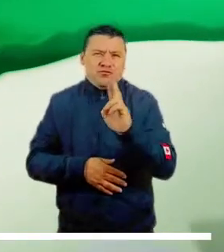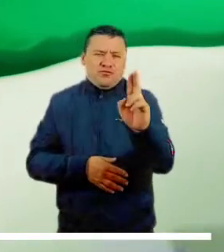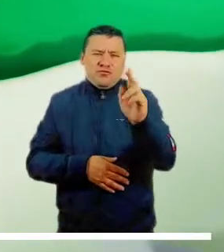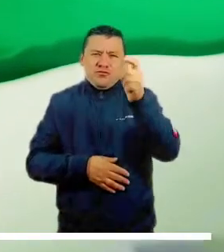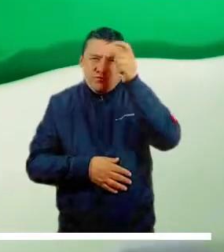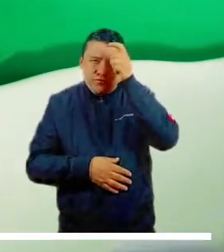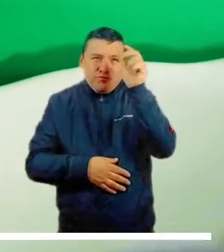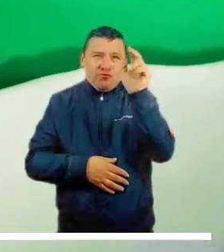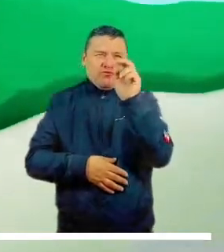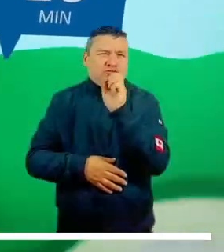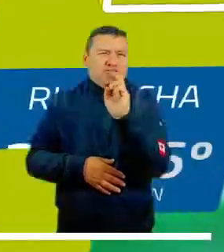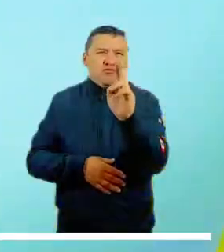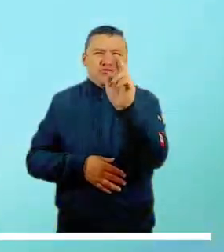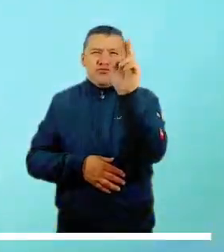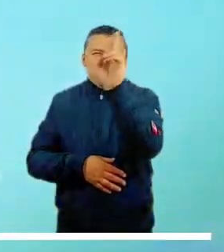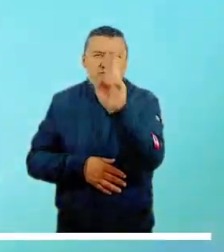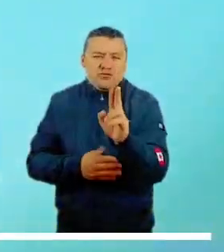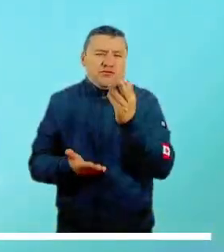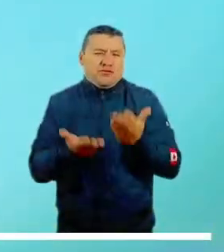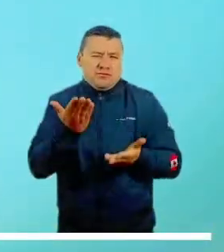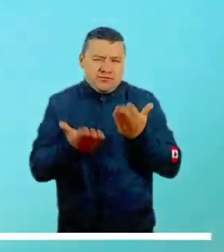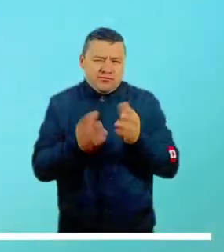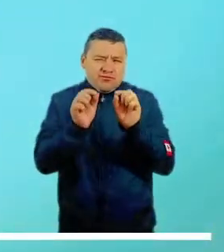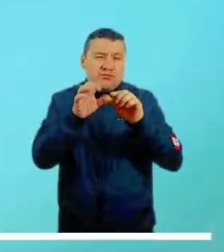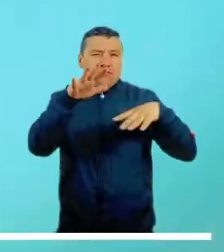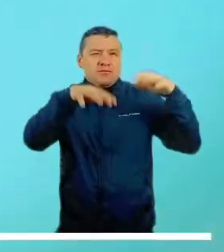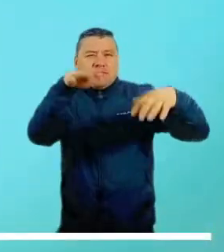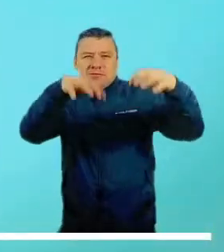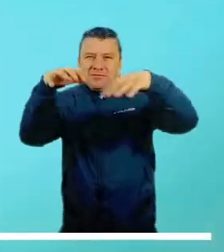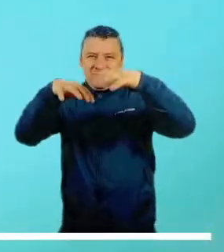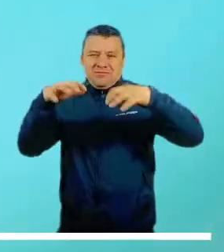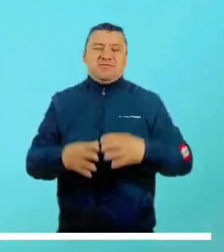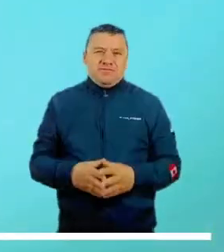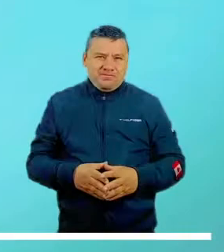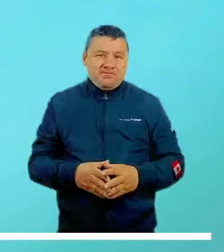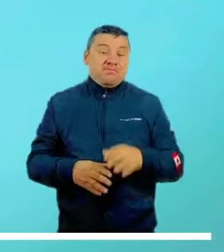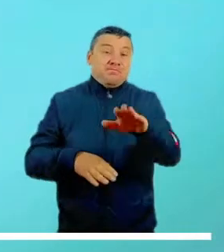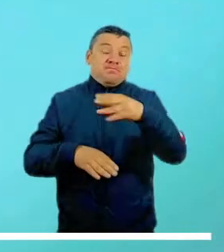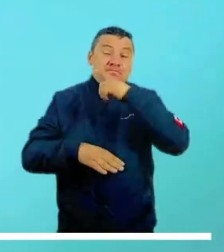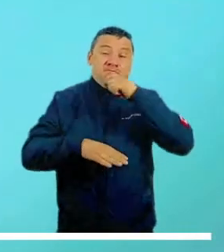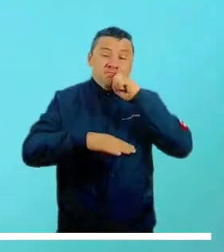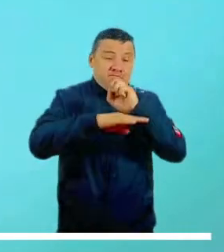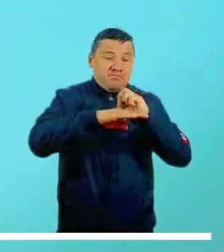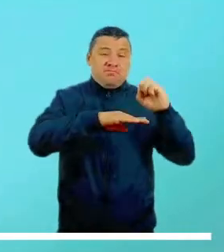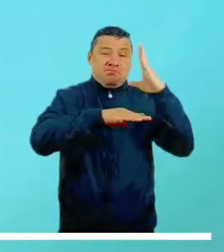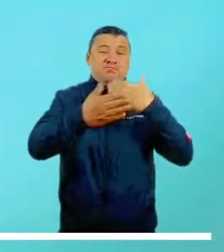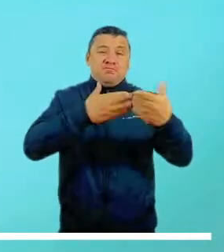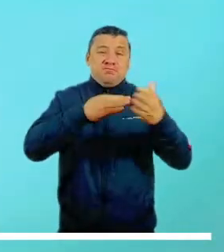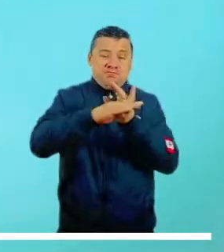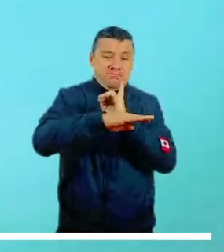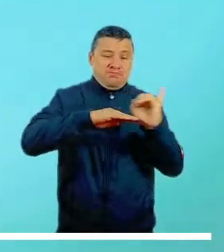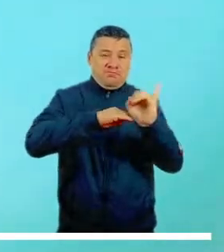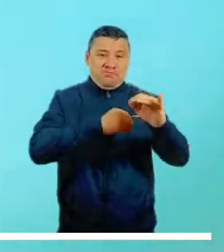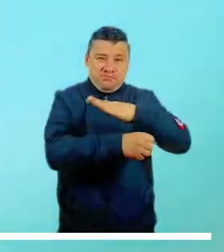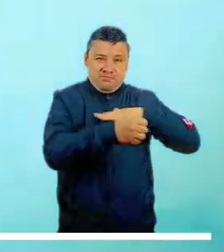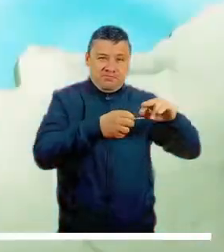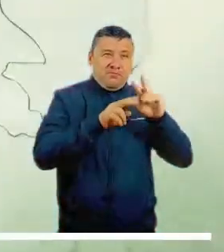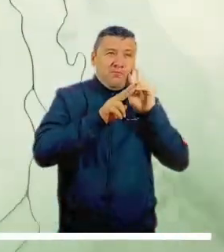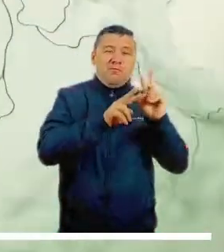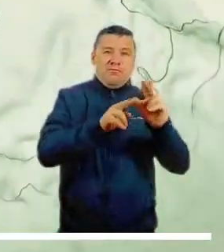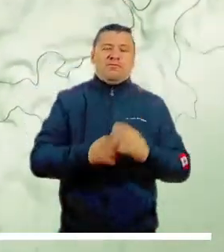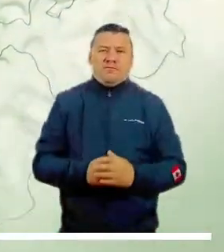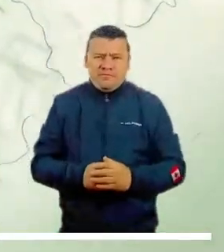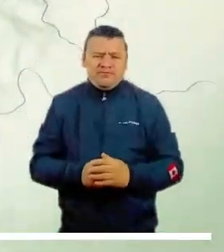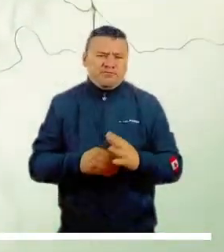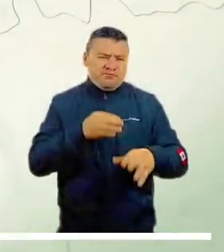de Sucre, son posibles algunas lloviznas. Vuelve el tiempo seco a iluminar el archipiélago de San Andrés y Providencia. Por